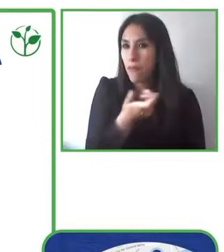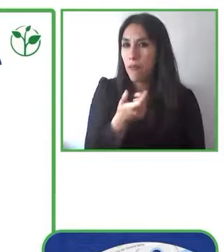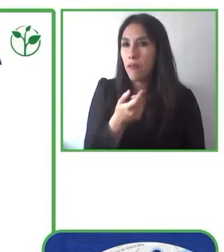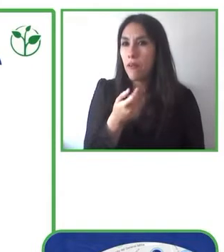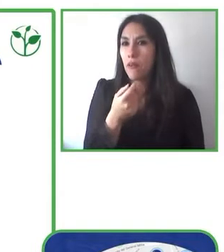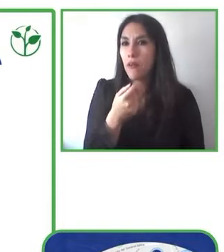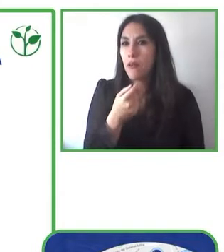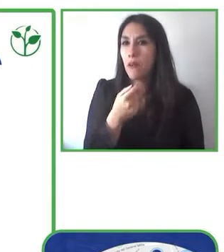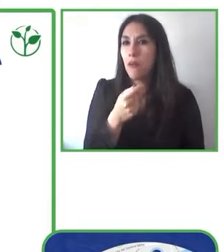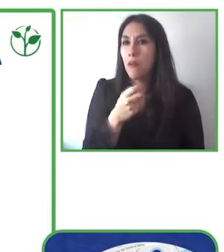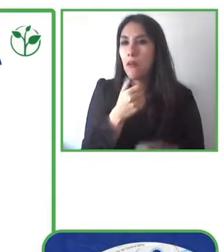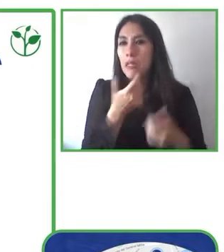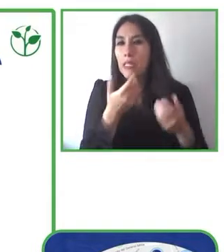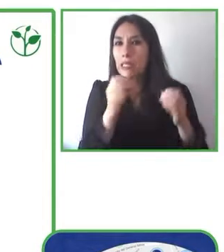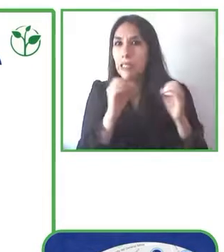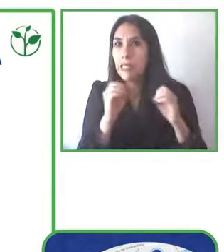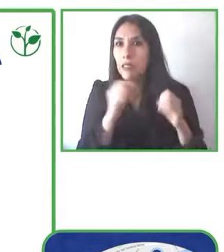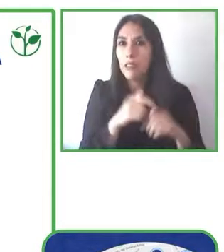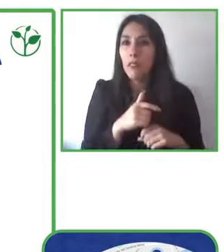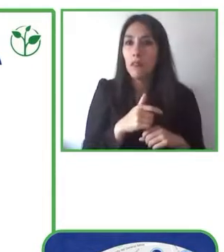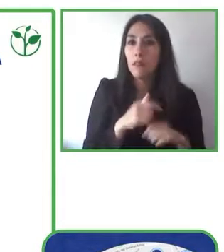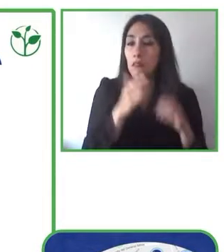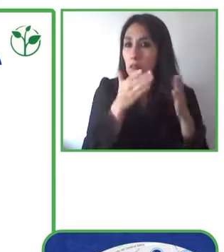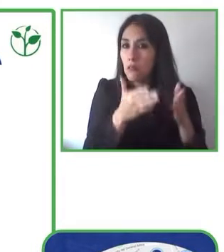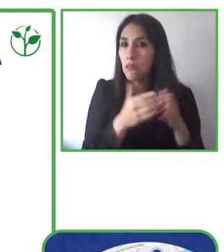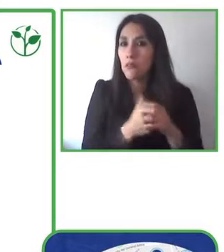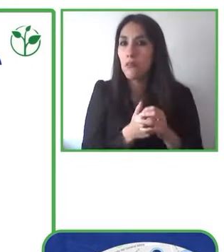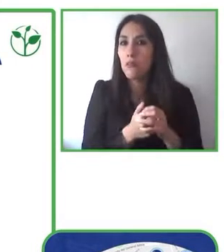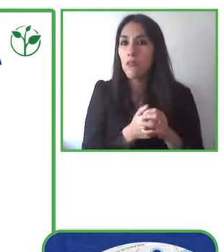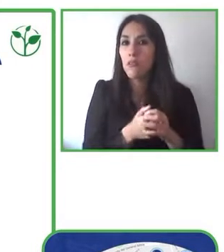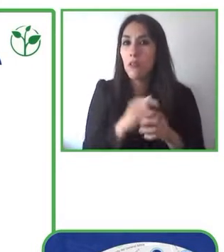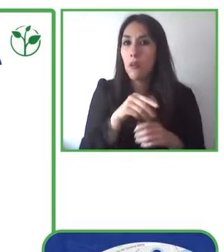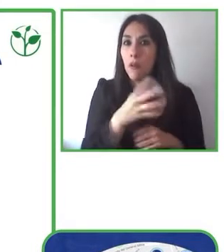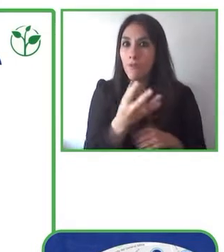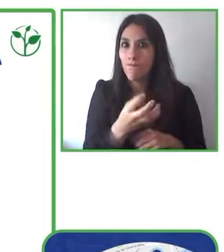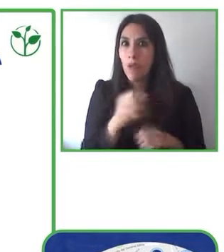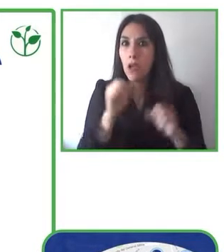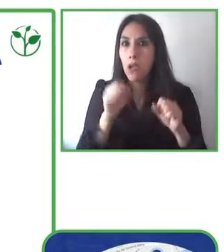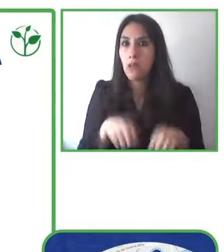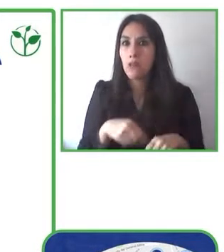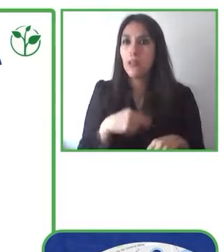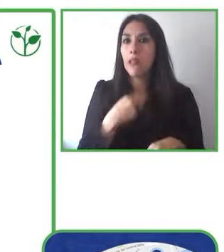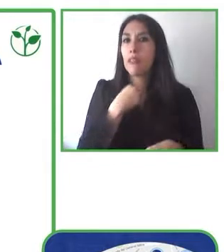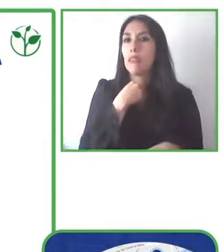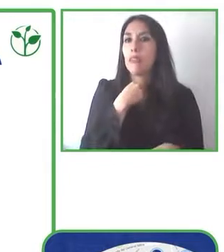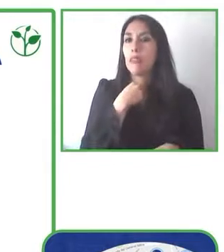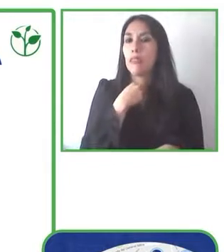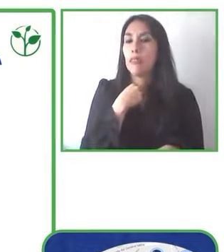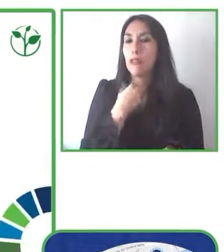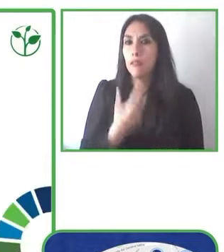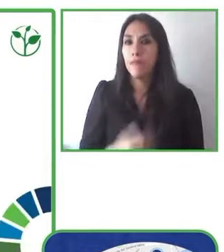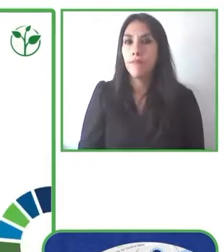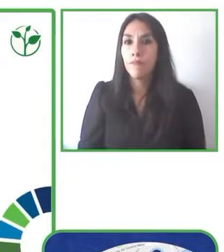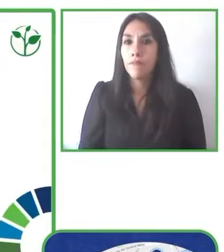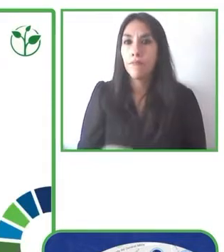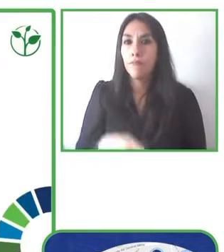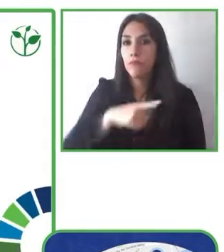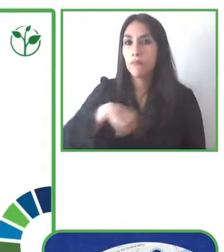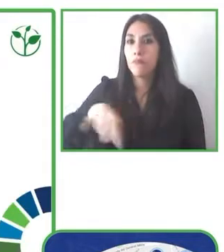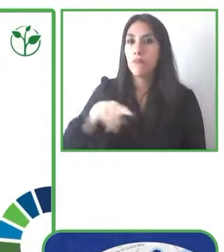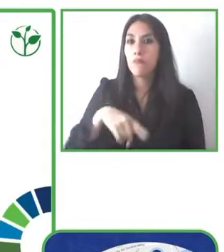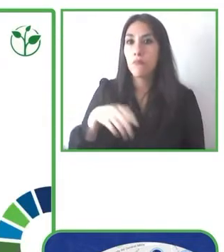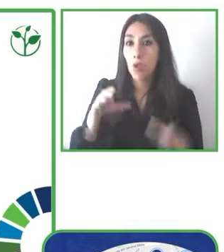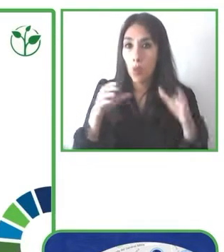recaudar un cierto número de cantidad de dinero que, a través de la asociación, invertimos para mejorar la plataforma final.